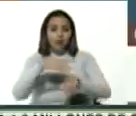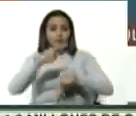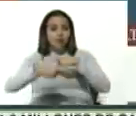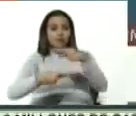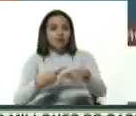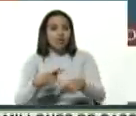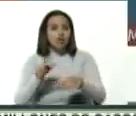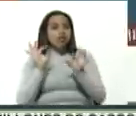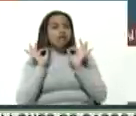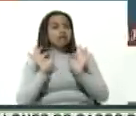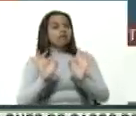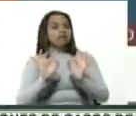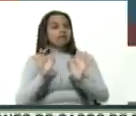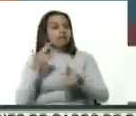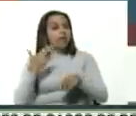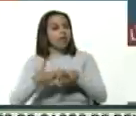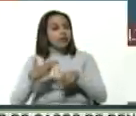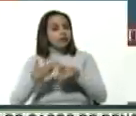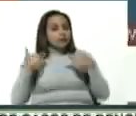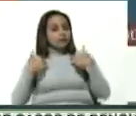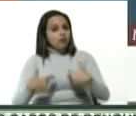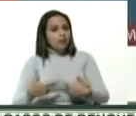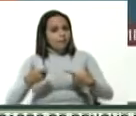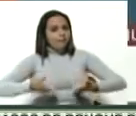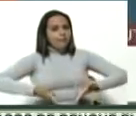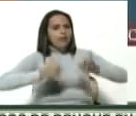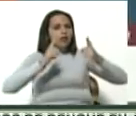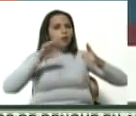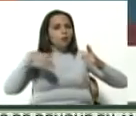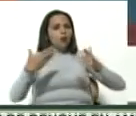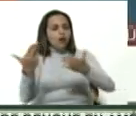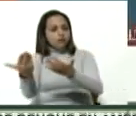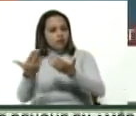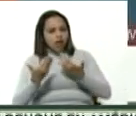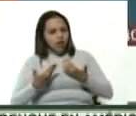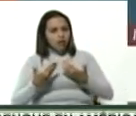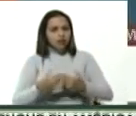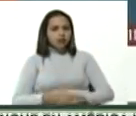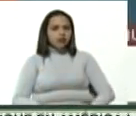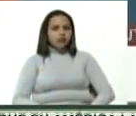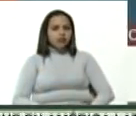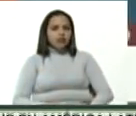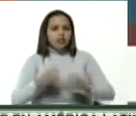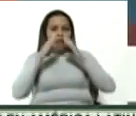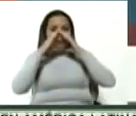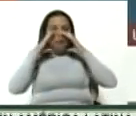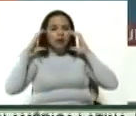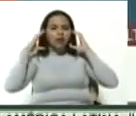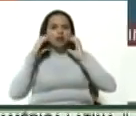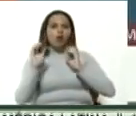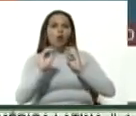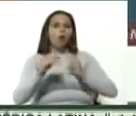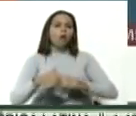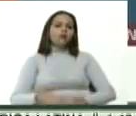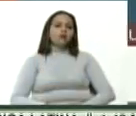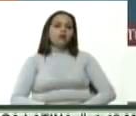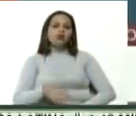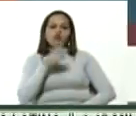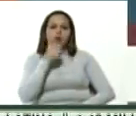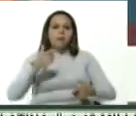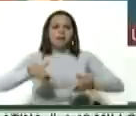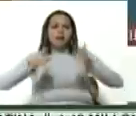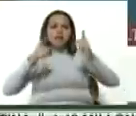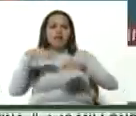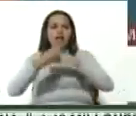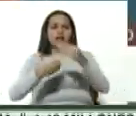delicado para la humanidad, impedir que tú puedas importar las mascarillas, impedir que puedas importar los tests,